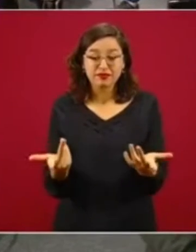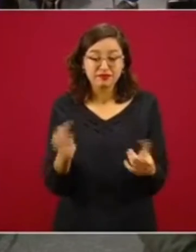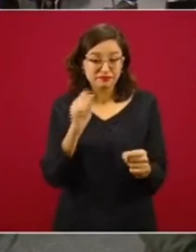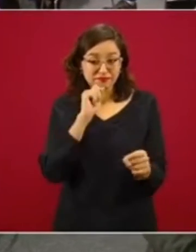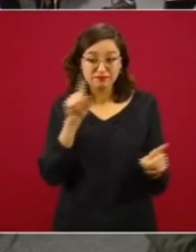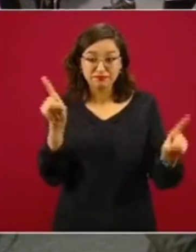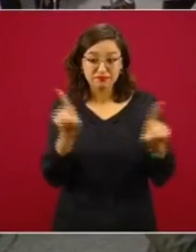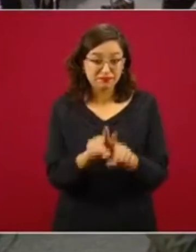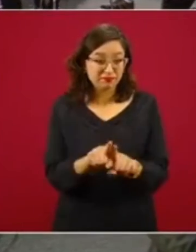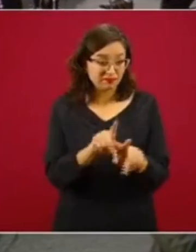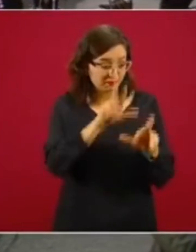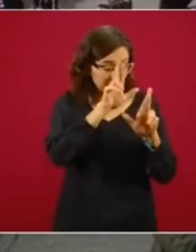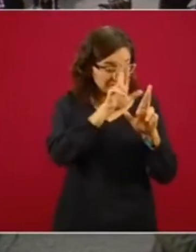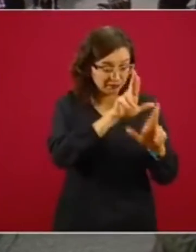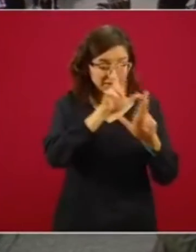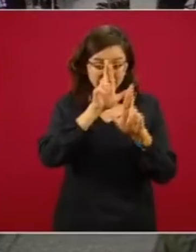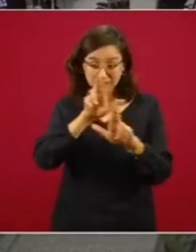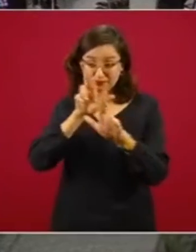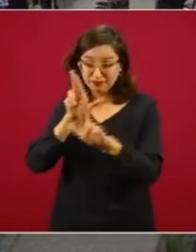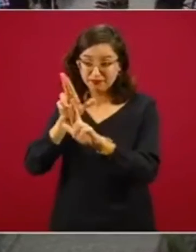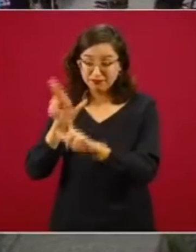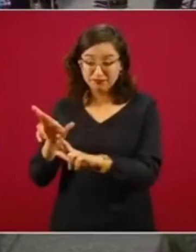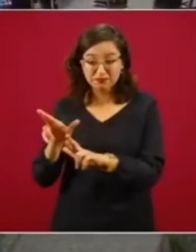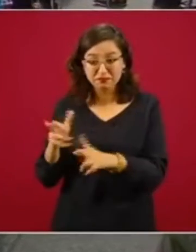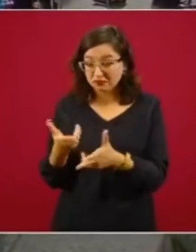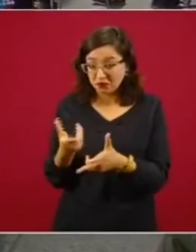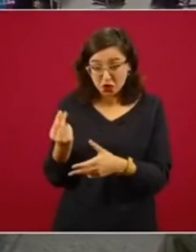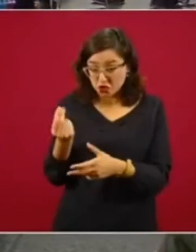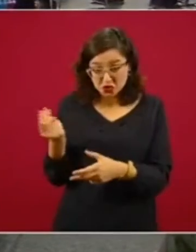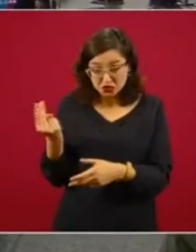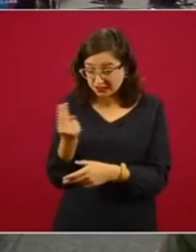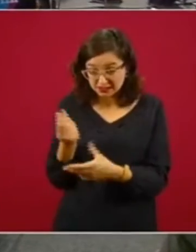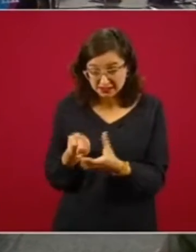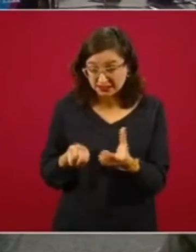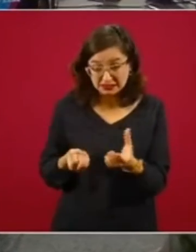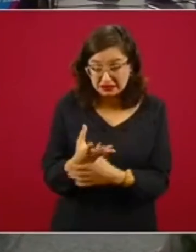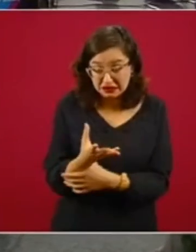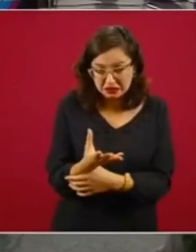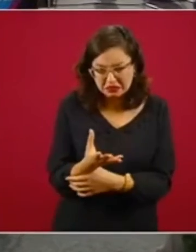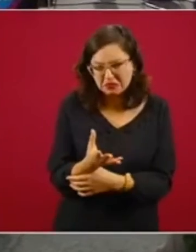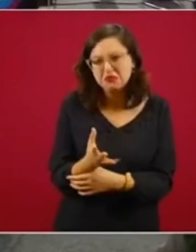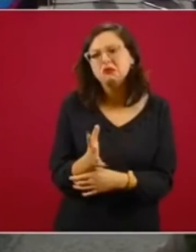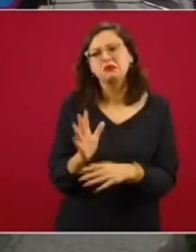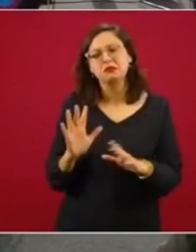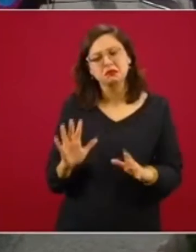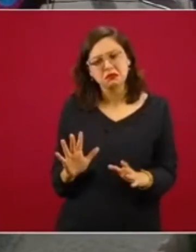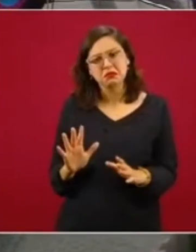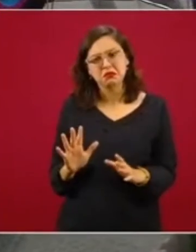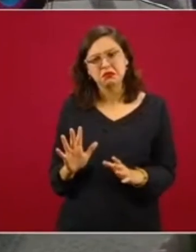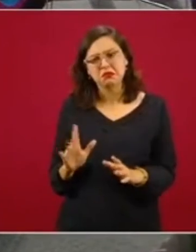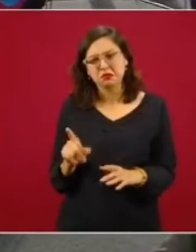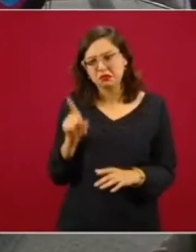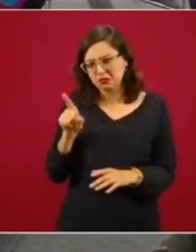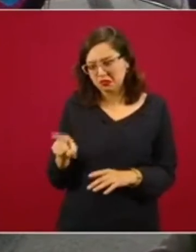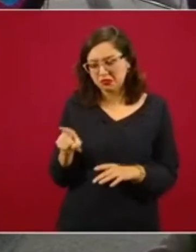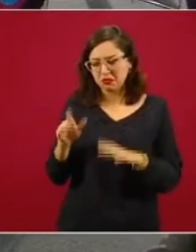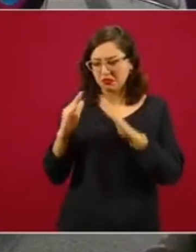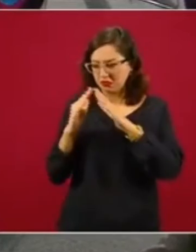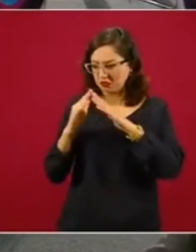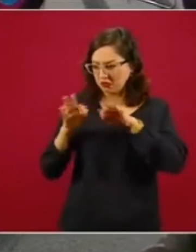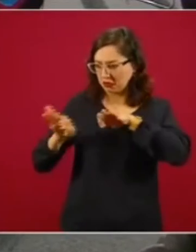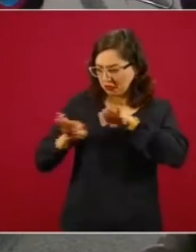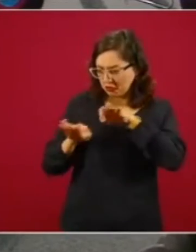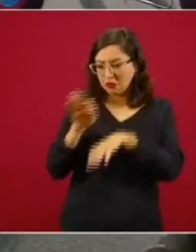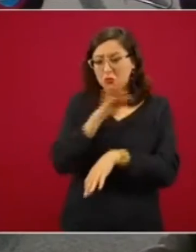de que el no tiene necesidad de salir y está haciendo su trabajo en su